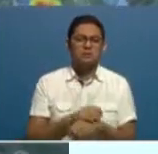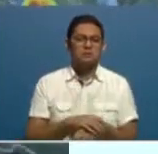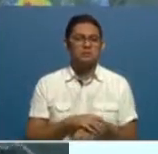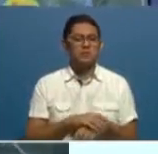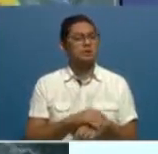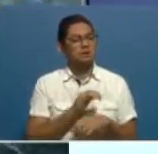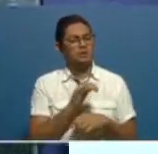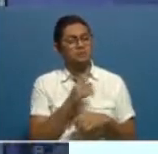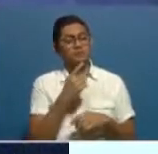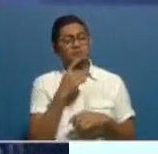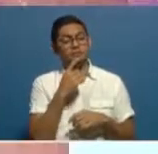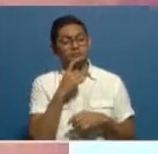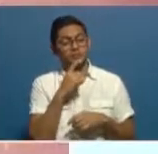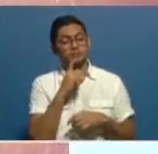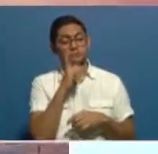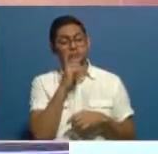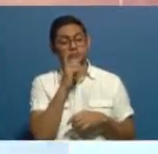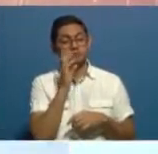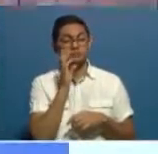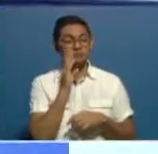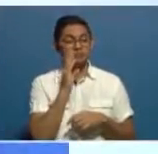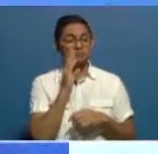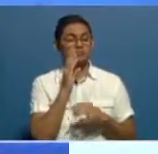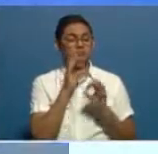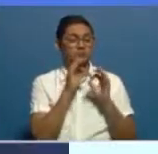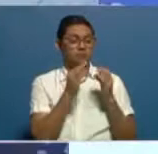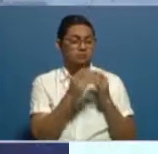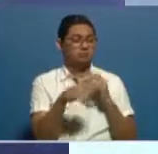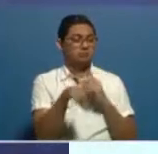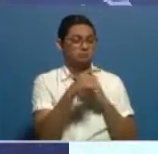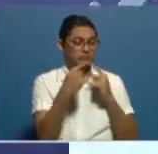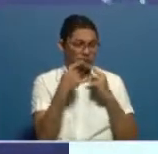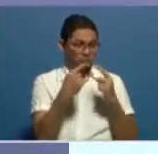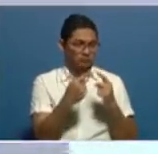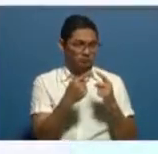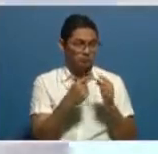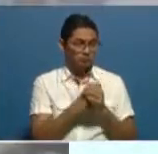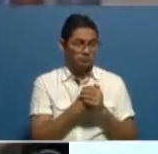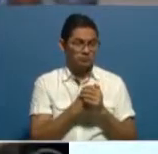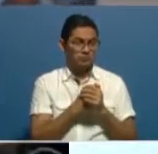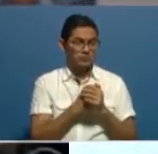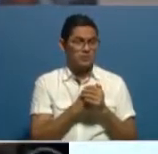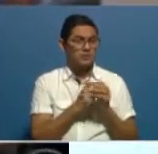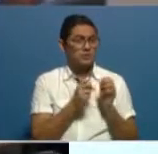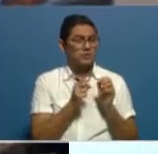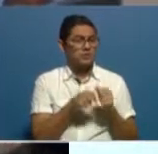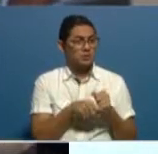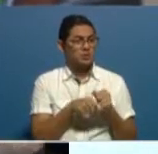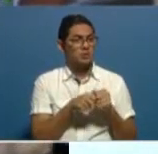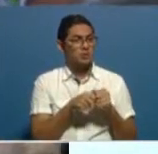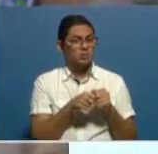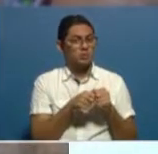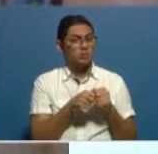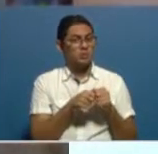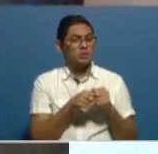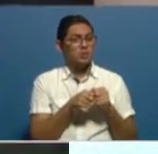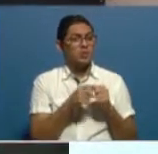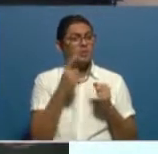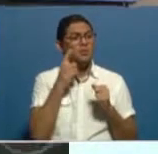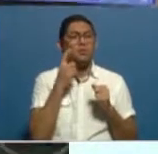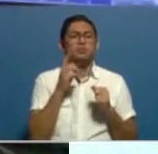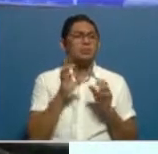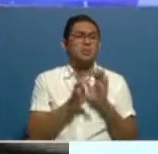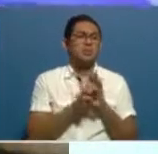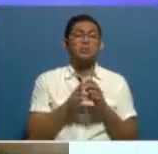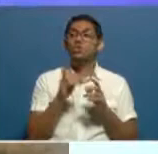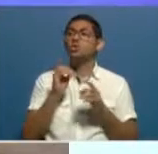Principalmente, le recomendamos a las familias y a la población, en general, que esté en los desfiles, ubicar las rutas de